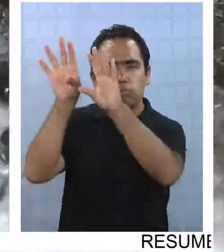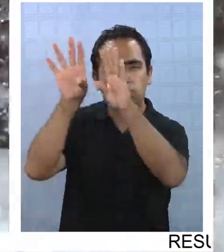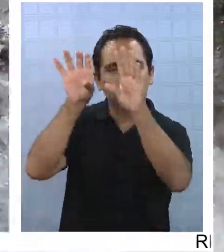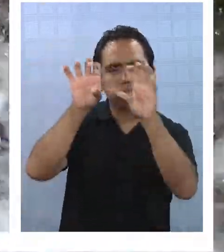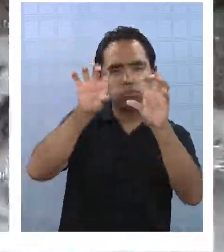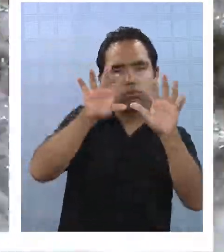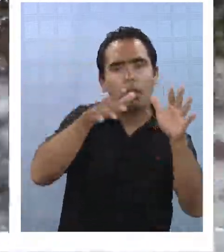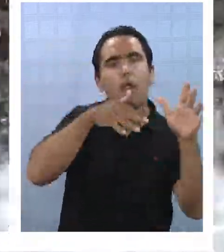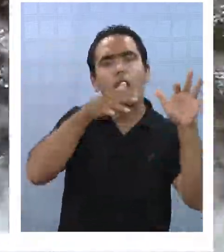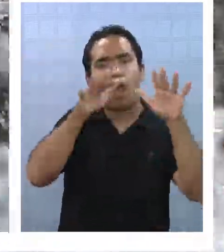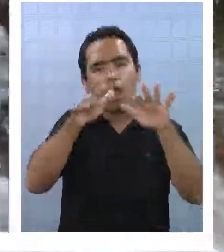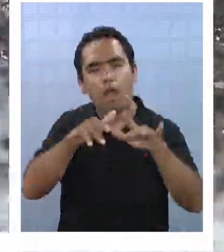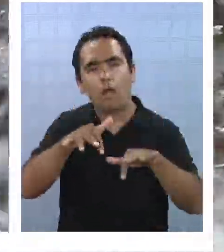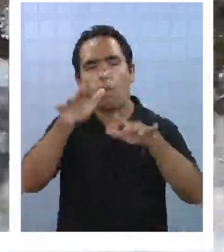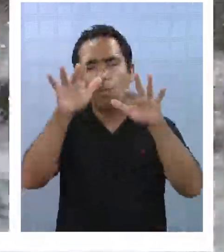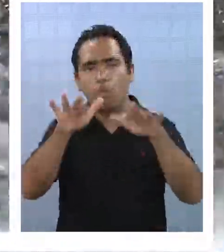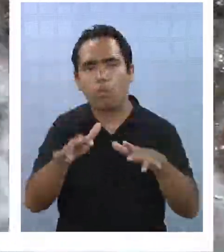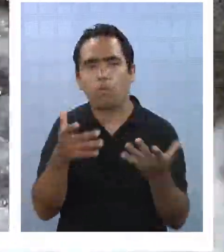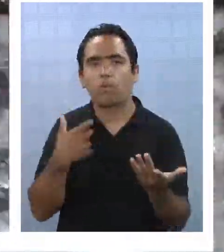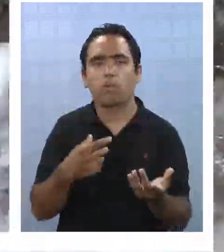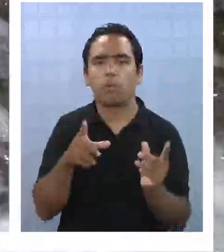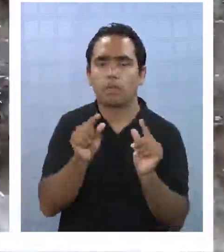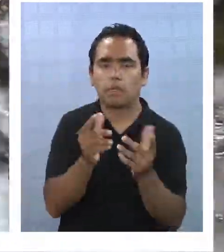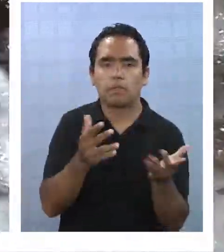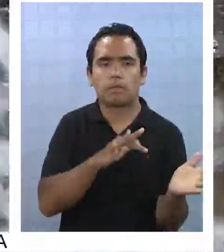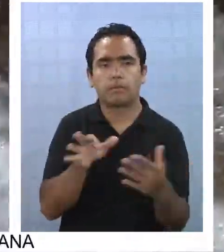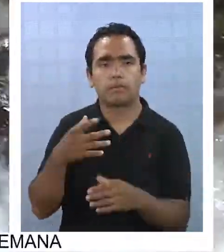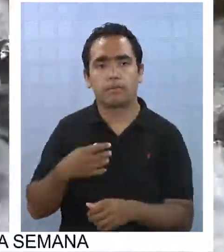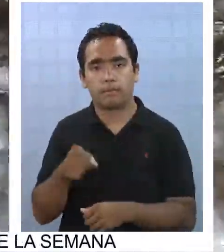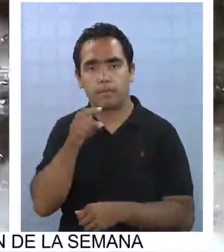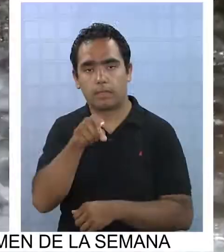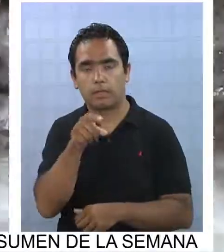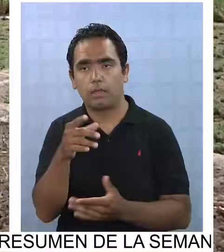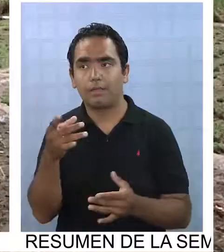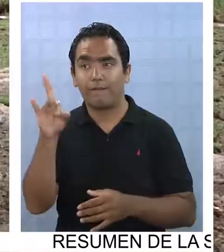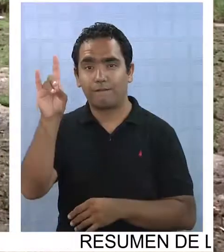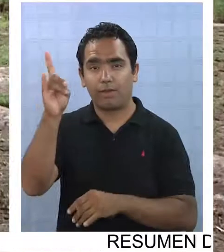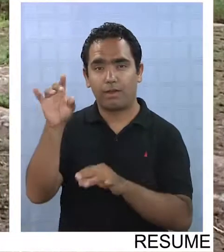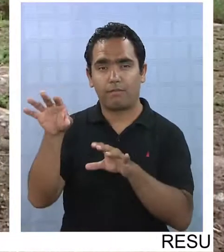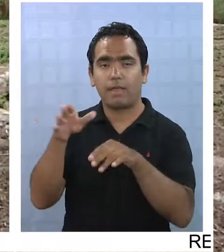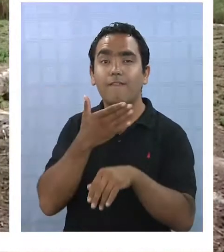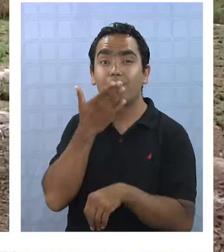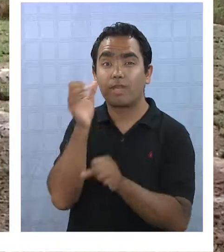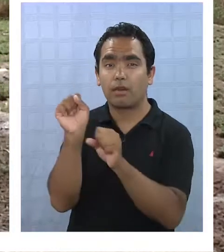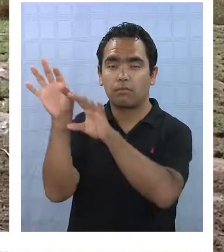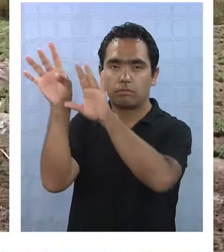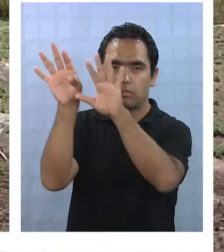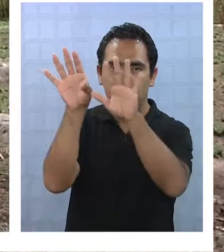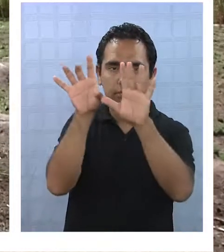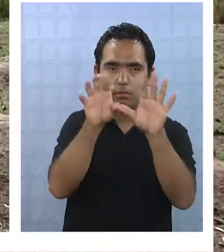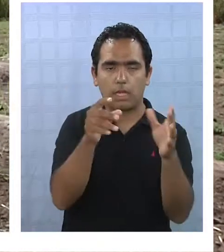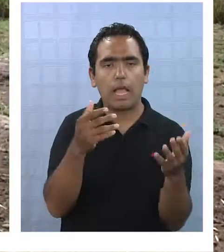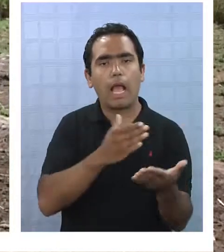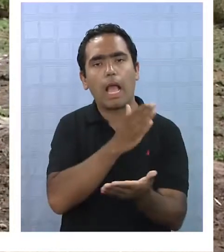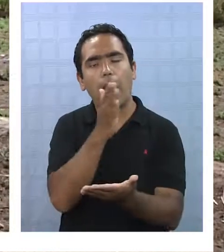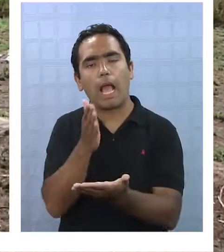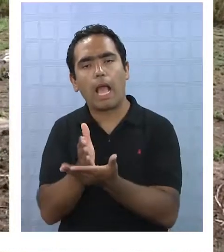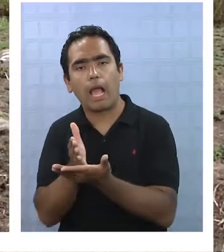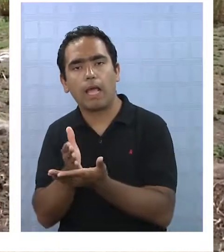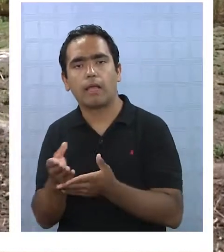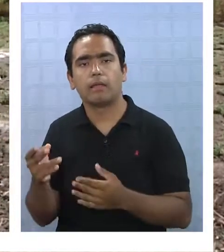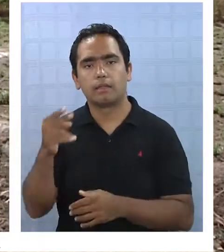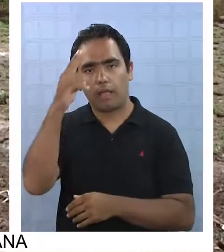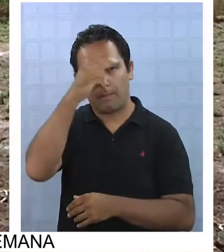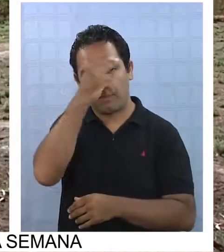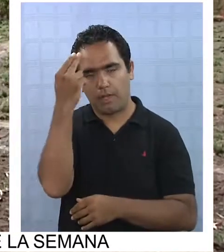de agüita, algunas pequeñas lluvias. El denominado invierno altiplánico se extiende hasta marzo tradicionalmente, aunque los